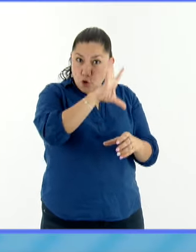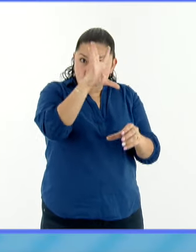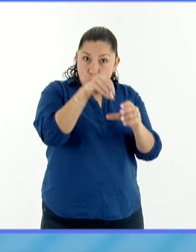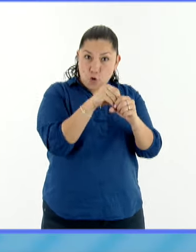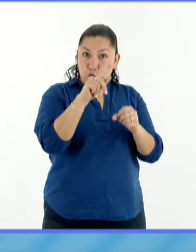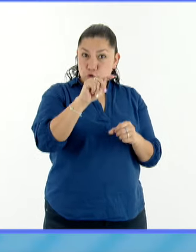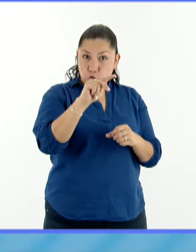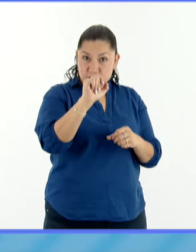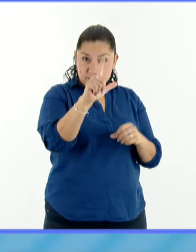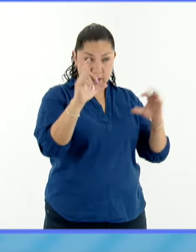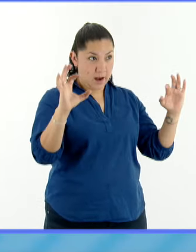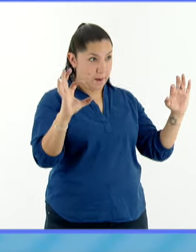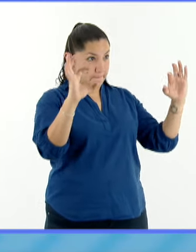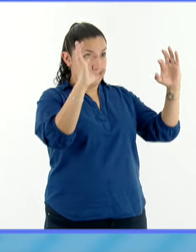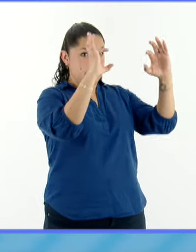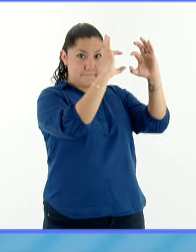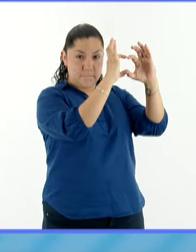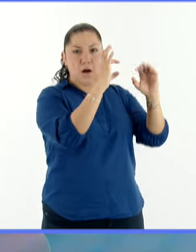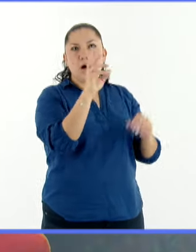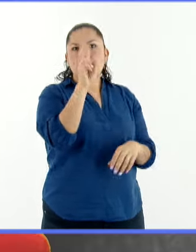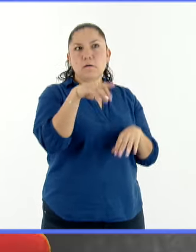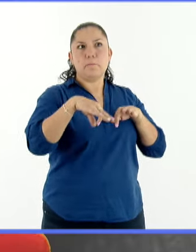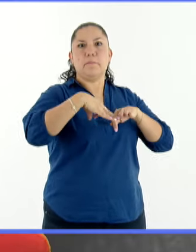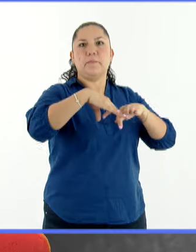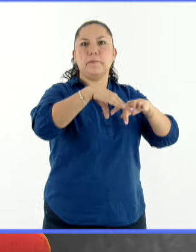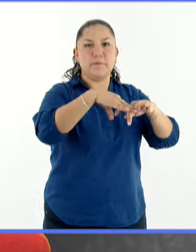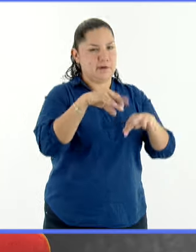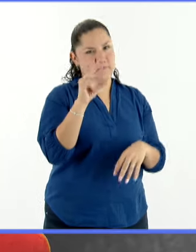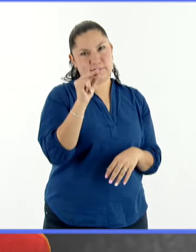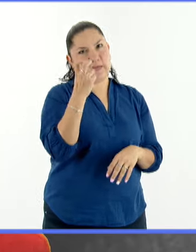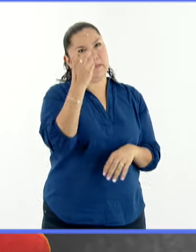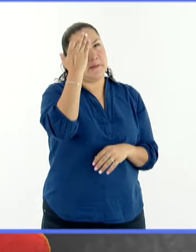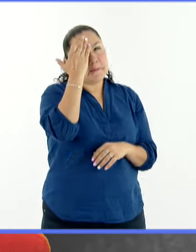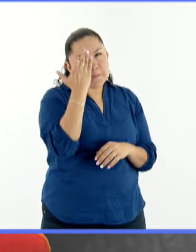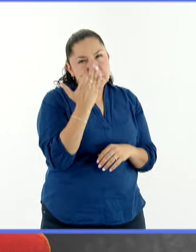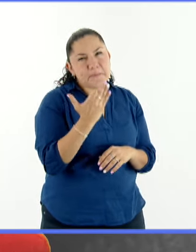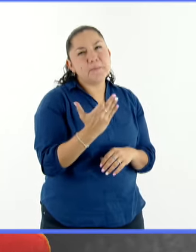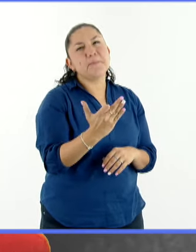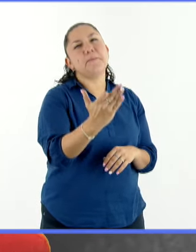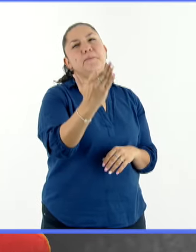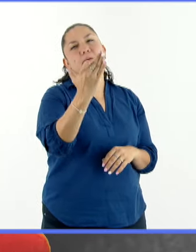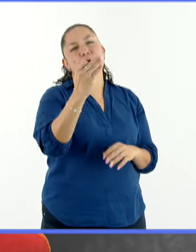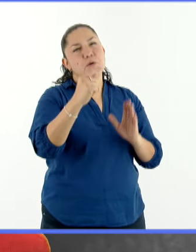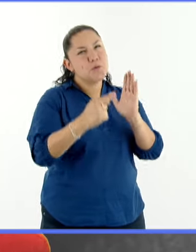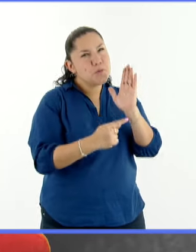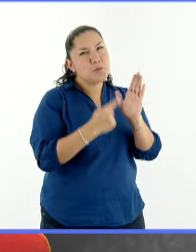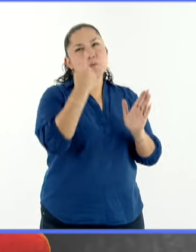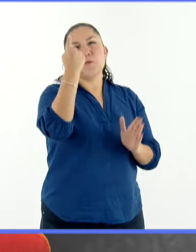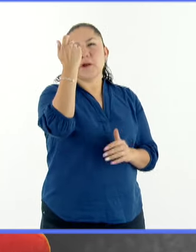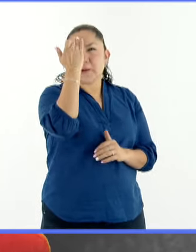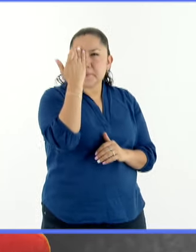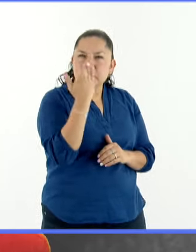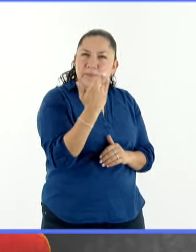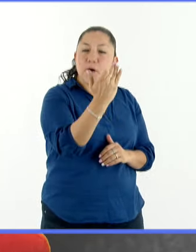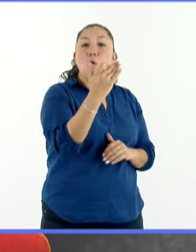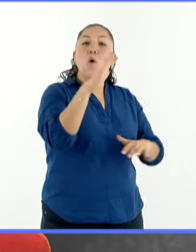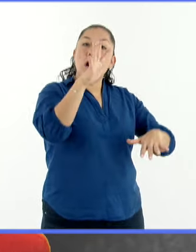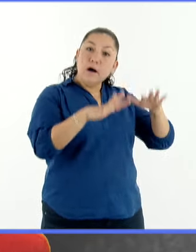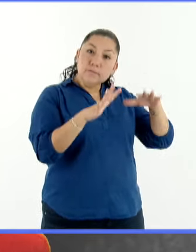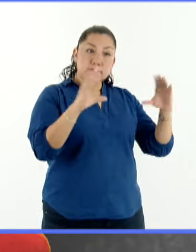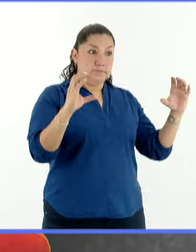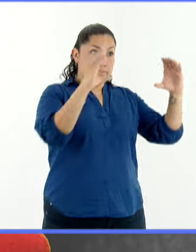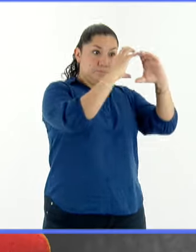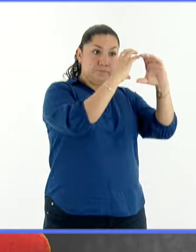tienen que pasar varias décadas para que sucedan esos eclipses totales o eclipses anulares. Y si ya nos restringimos a